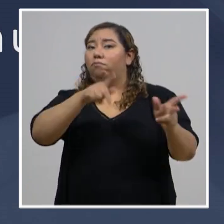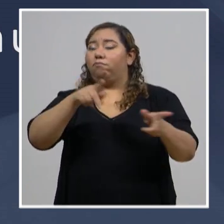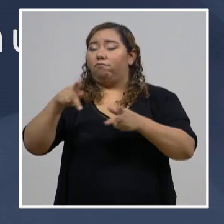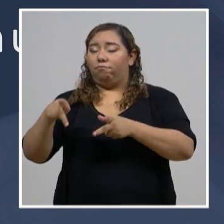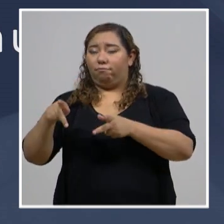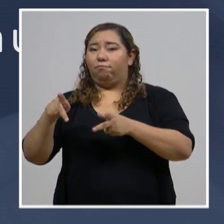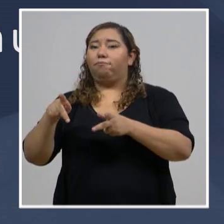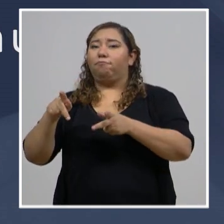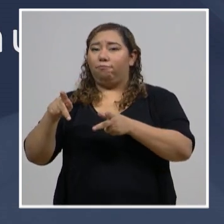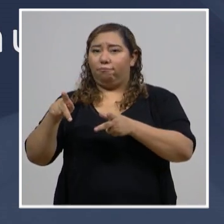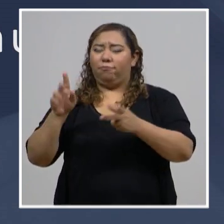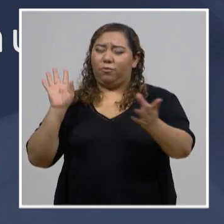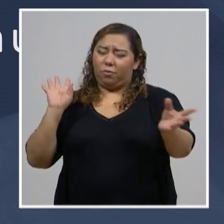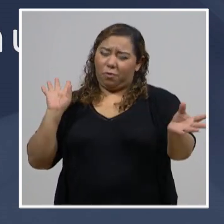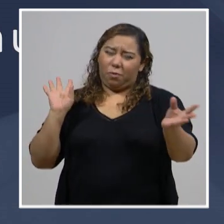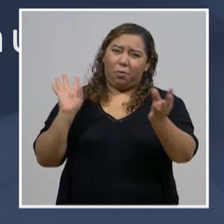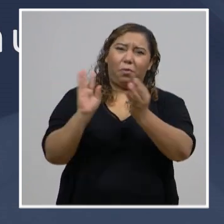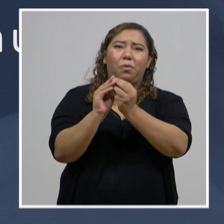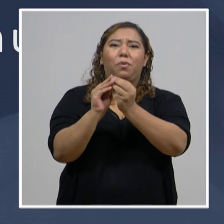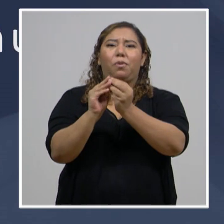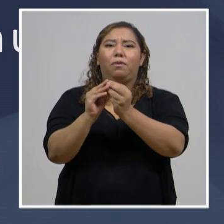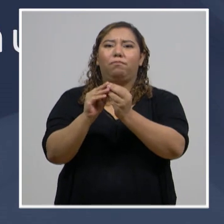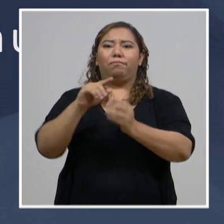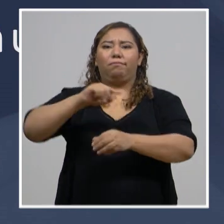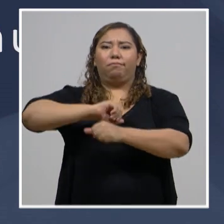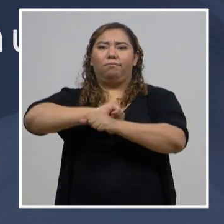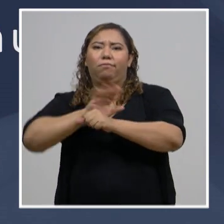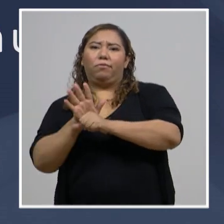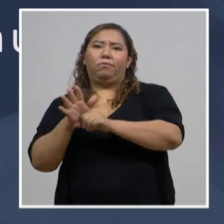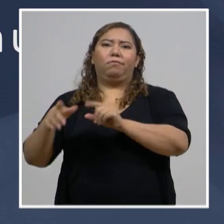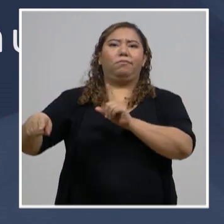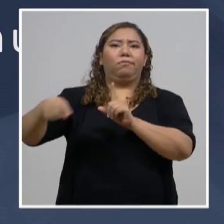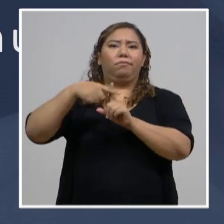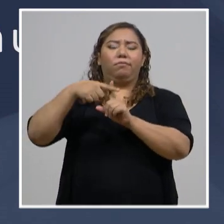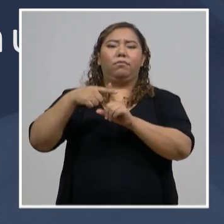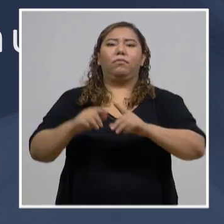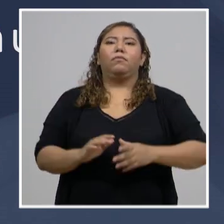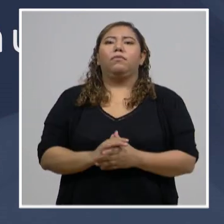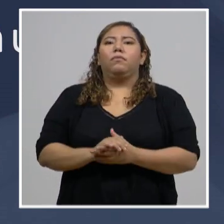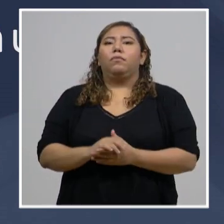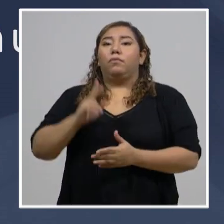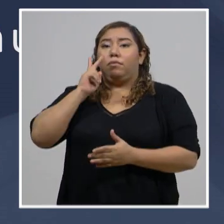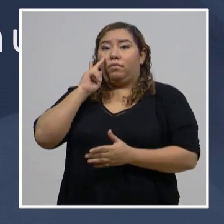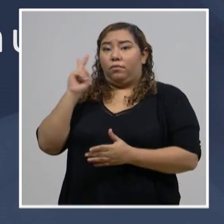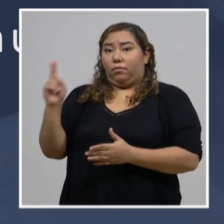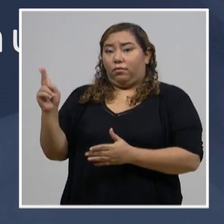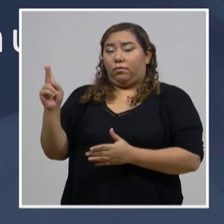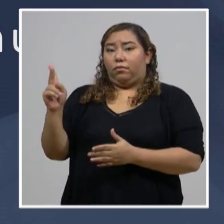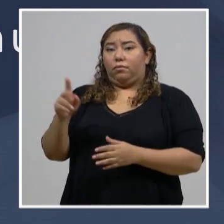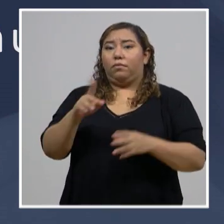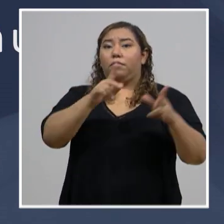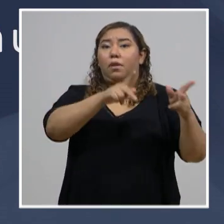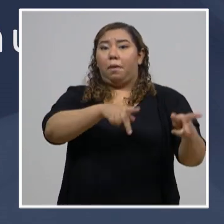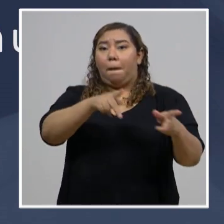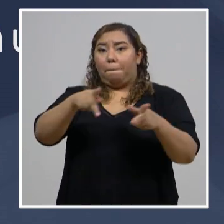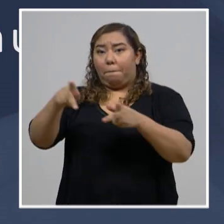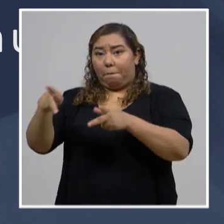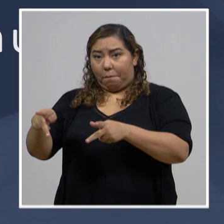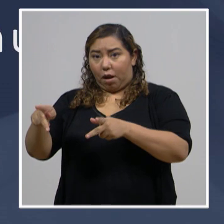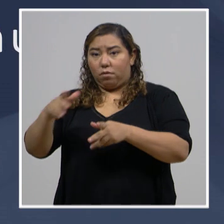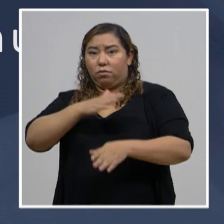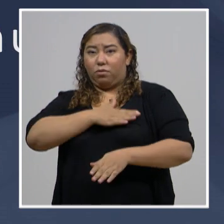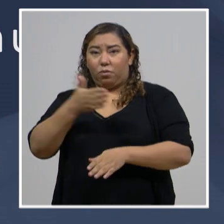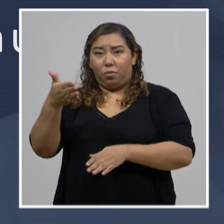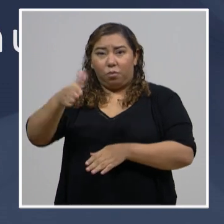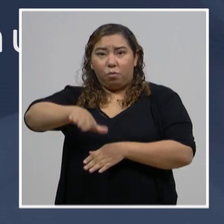que han resultado positivos durante esta pandemia. Pero vea usted también el número de compatriotas que han